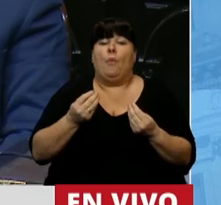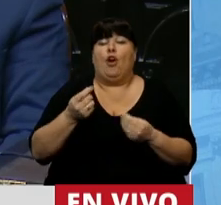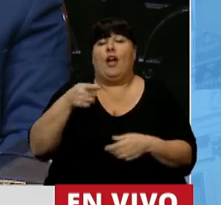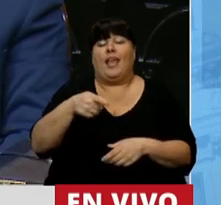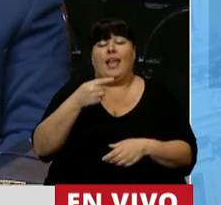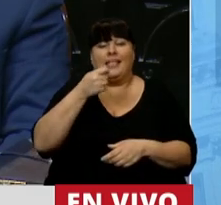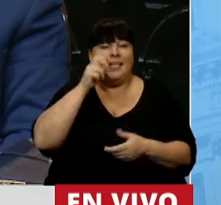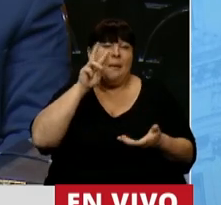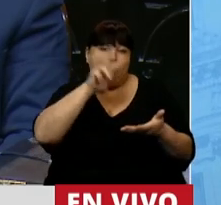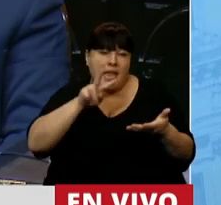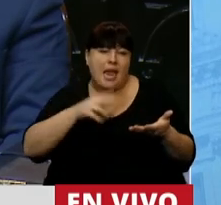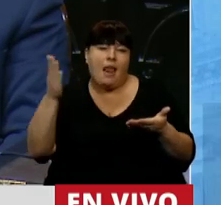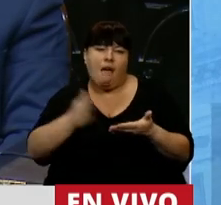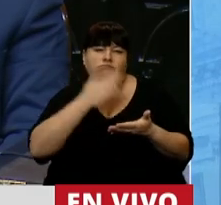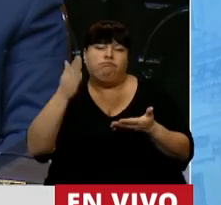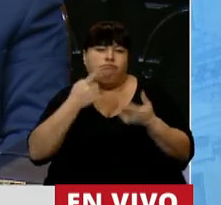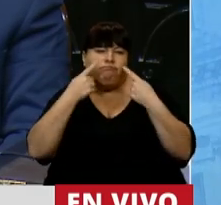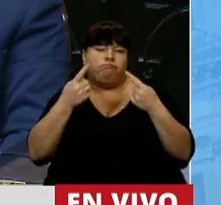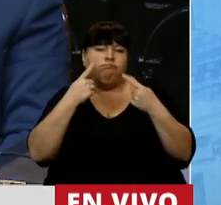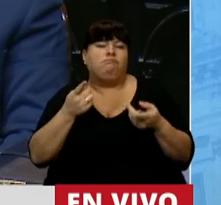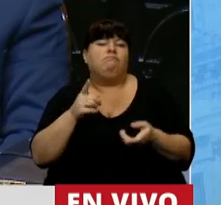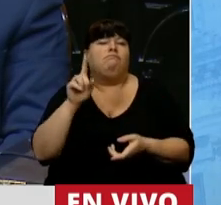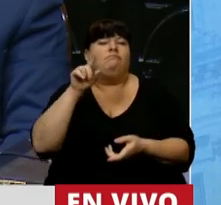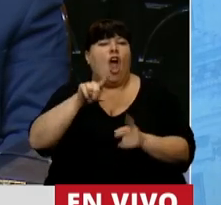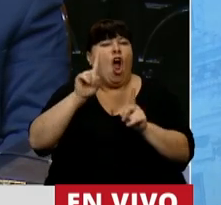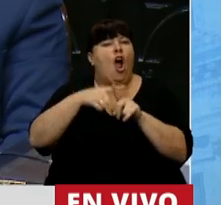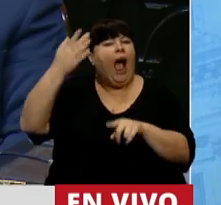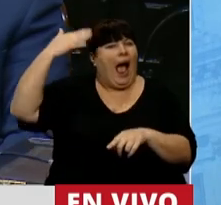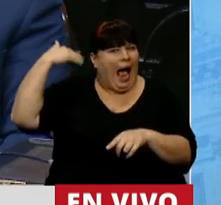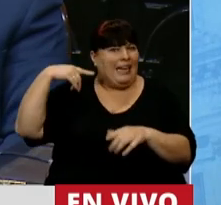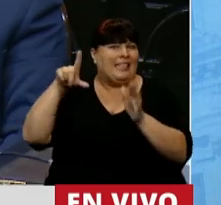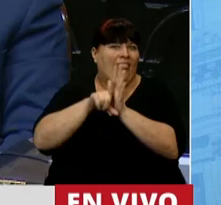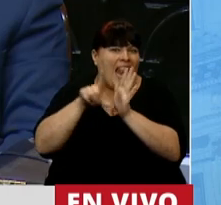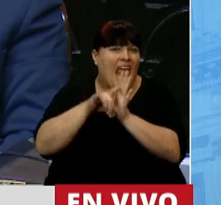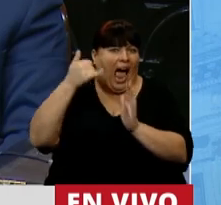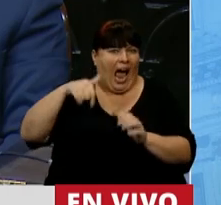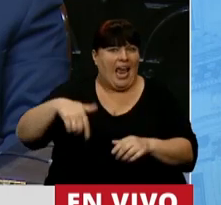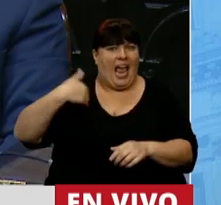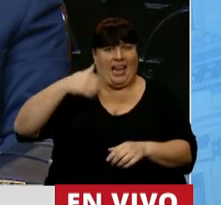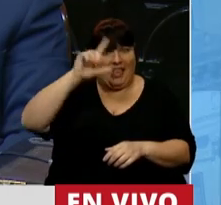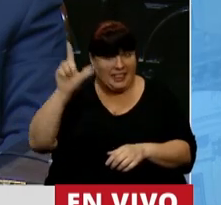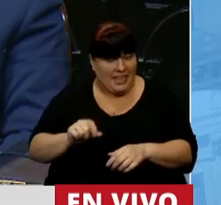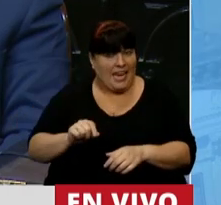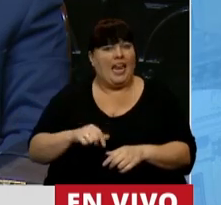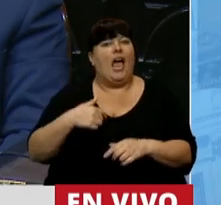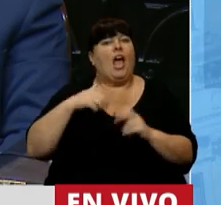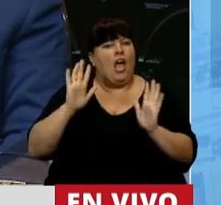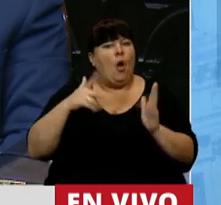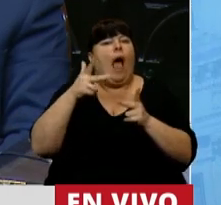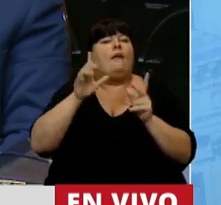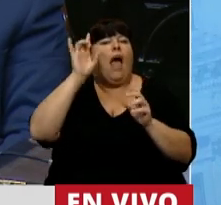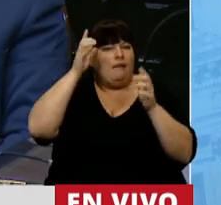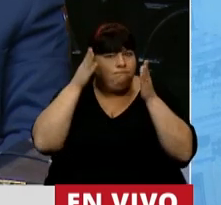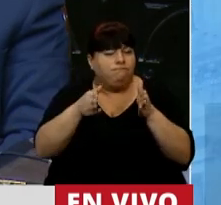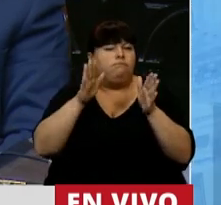uno revise y repasa, no solamente los antecedentes normativos que existen en la República Argentina, que me voy a referir